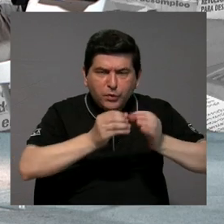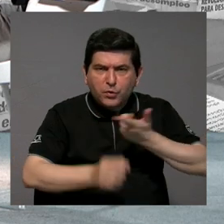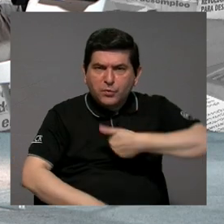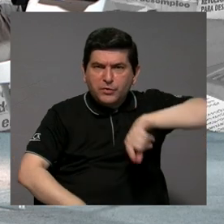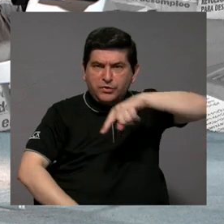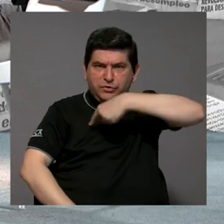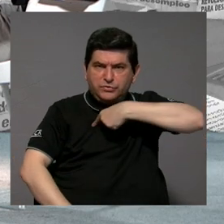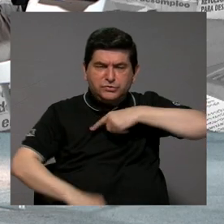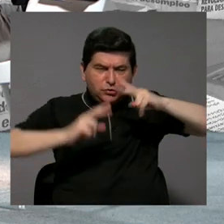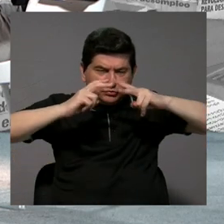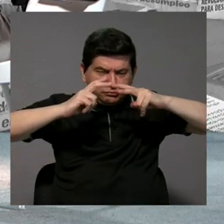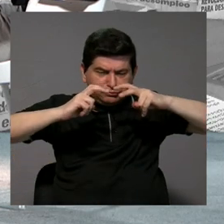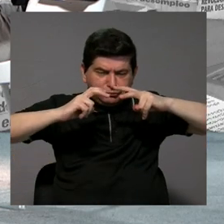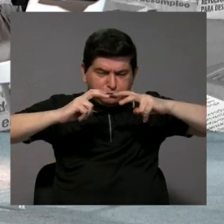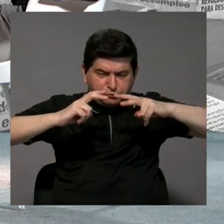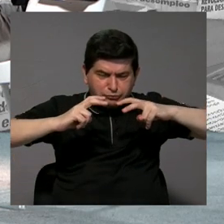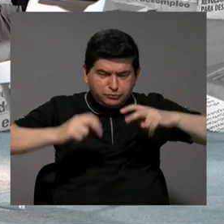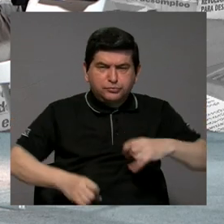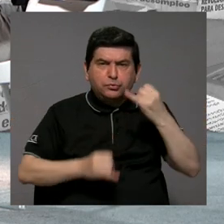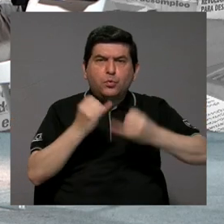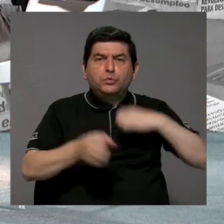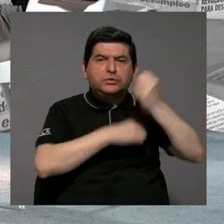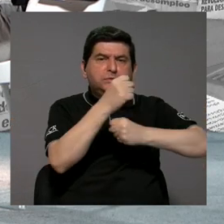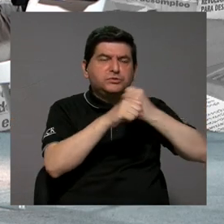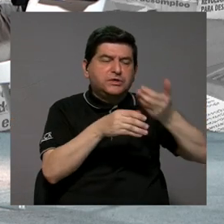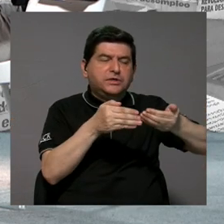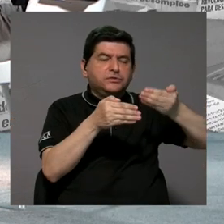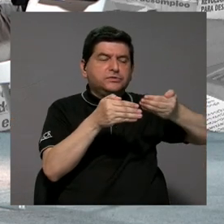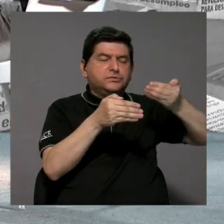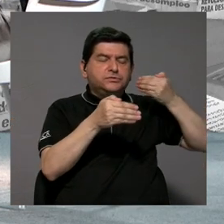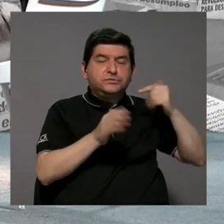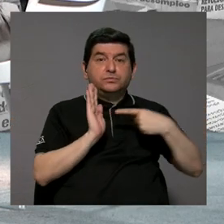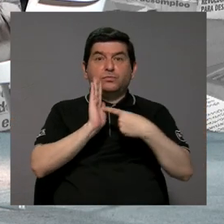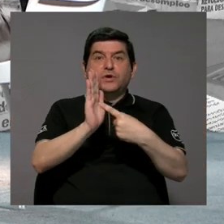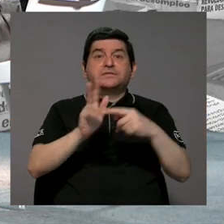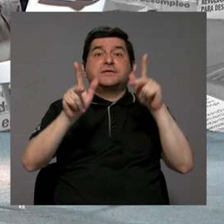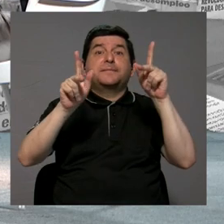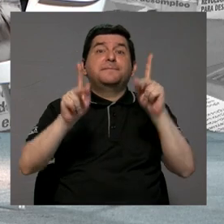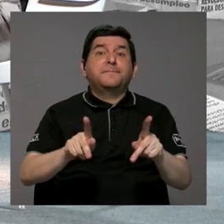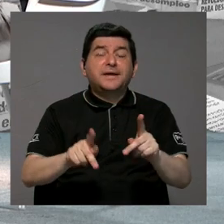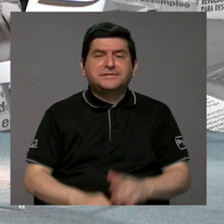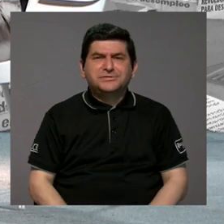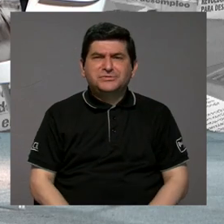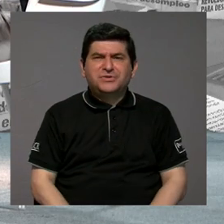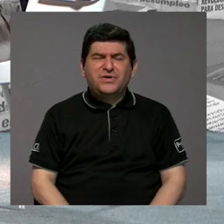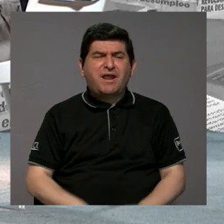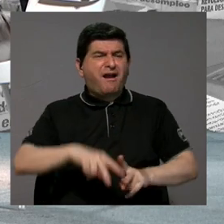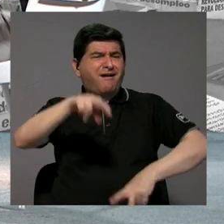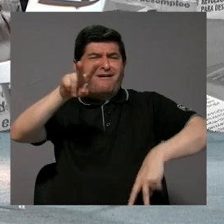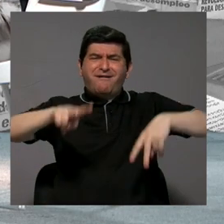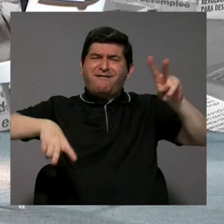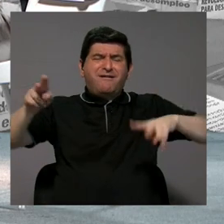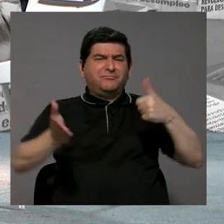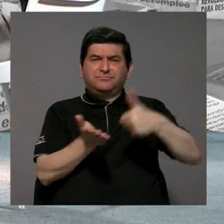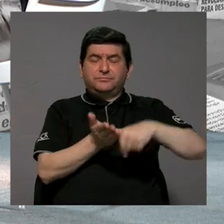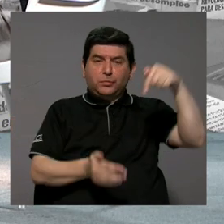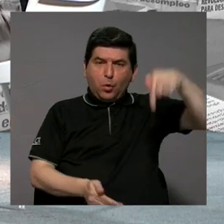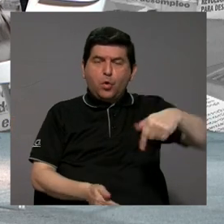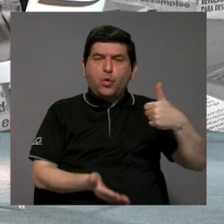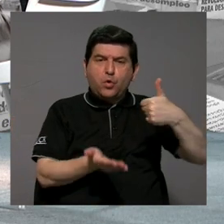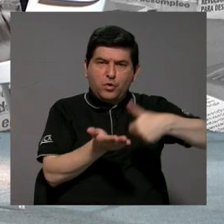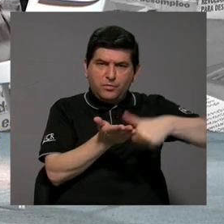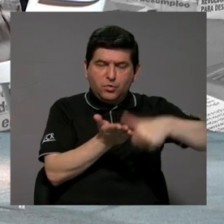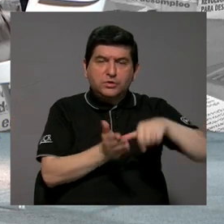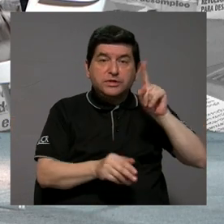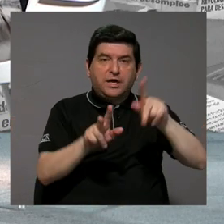analizado a lo largo de los últimos años nos muestran, además, que la gente tiene altísima volatilidad electoral. Es decir, yo hoy voto